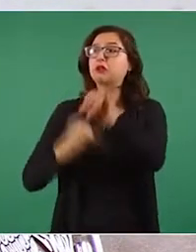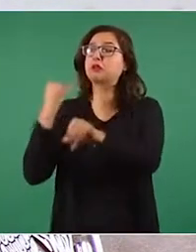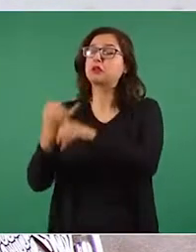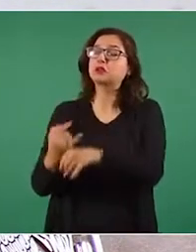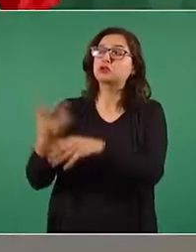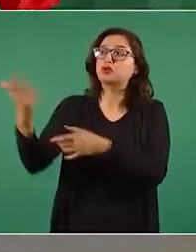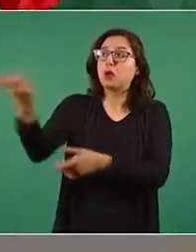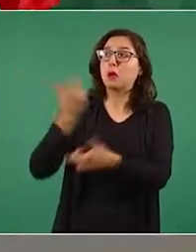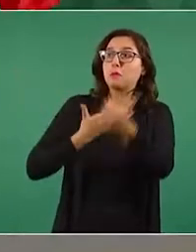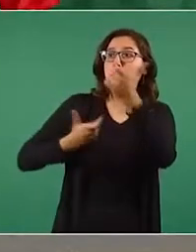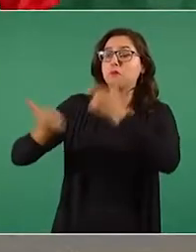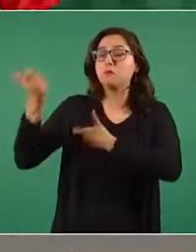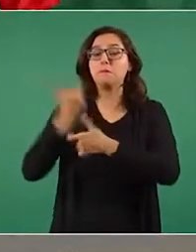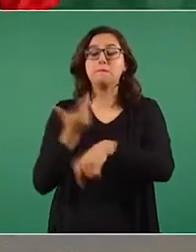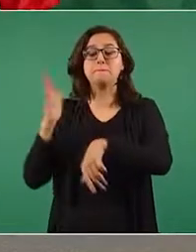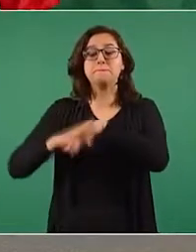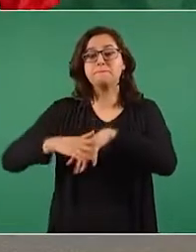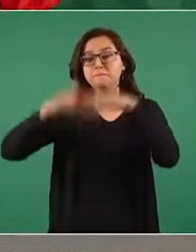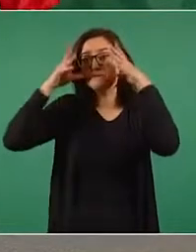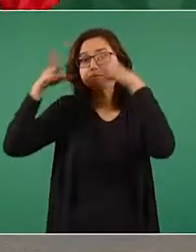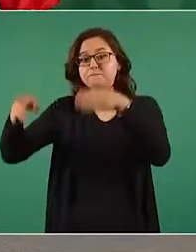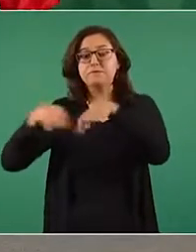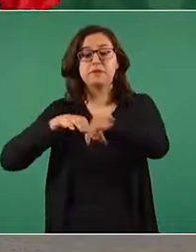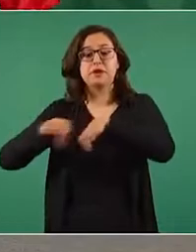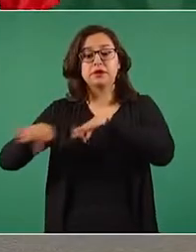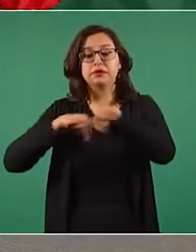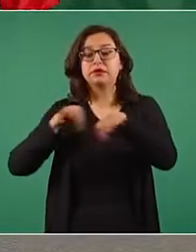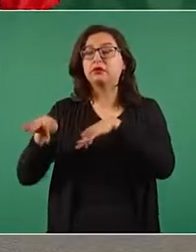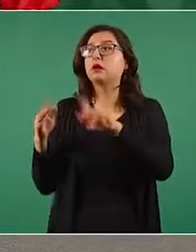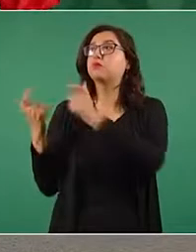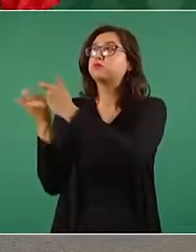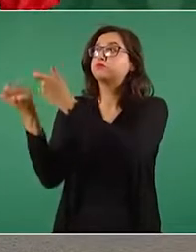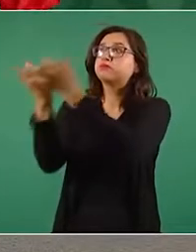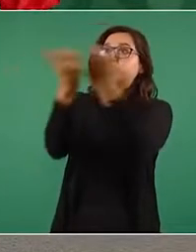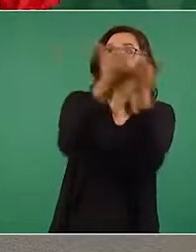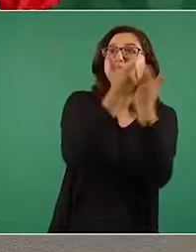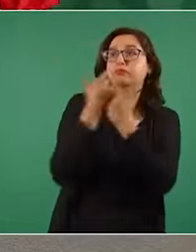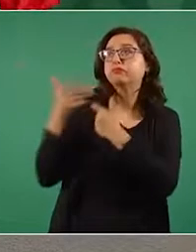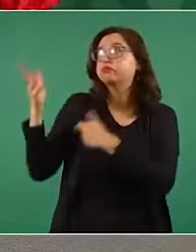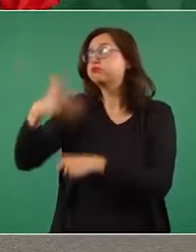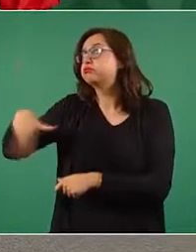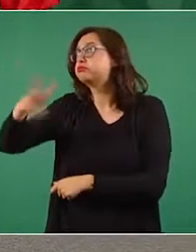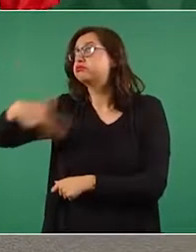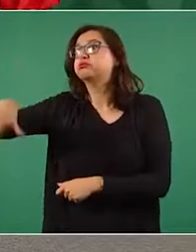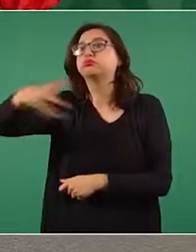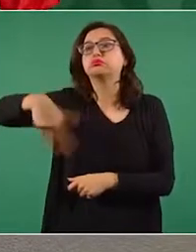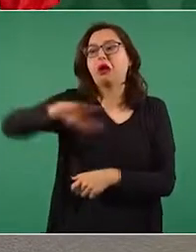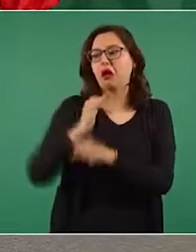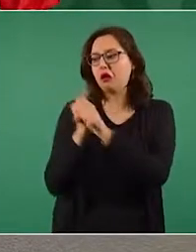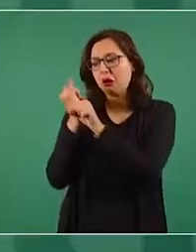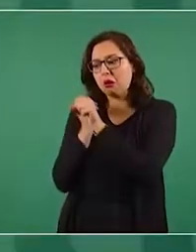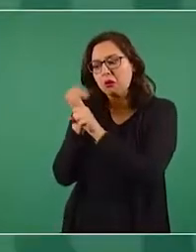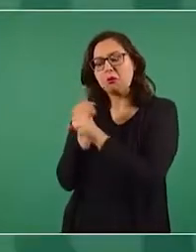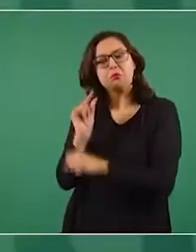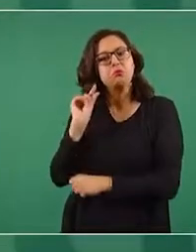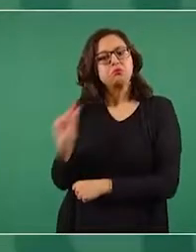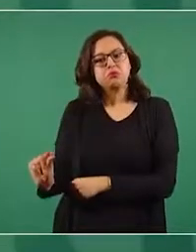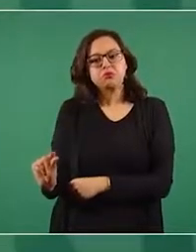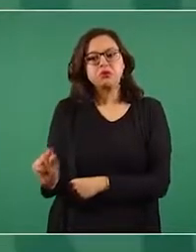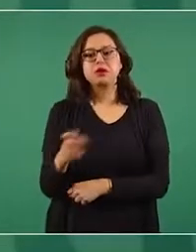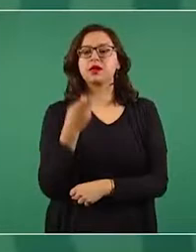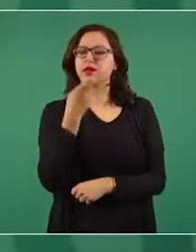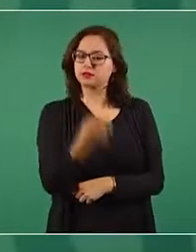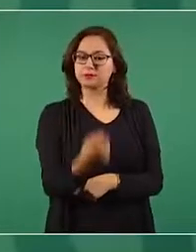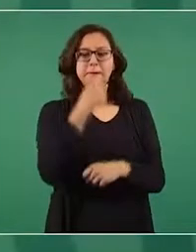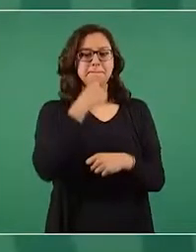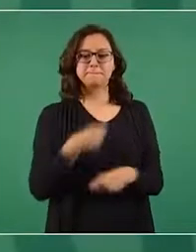que deben dedicar más tiempo al proceso de fondeo que de investigación. Esta información también es